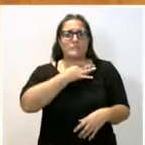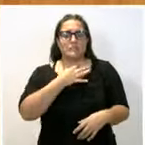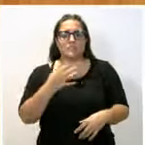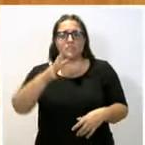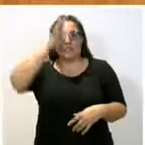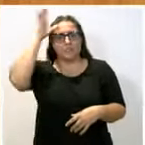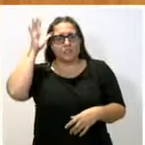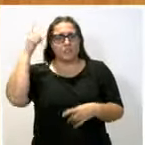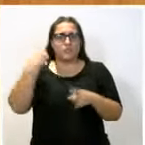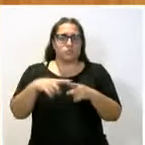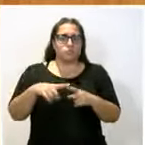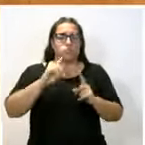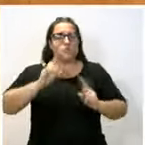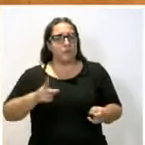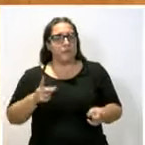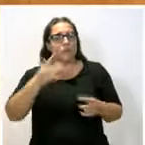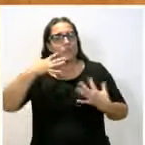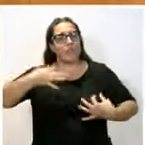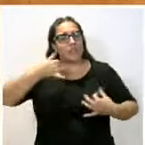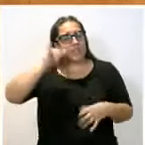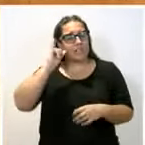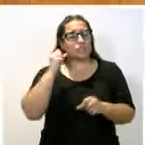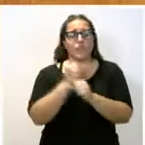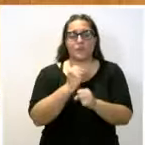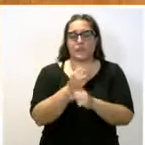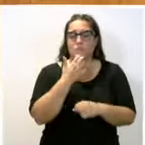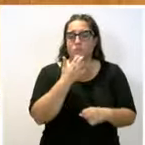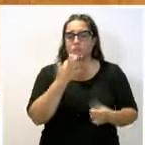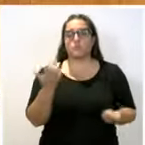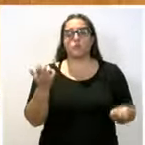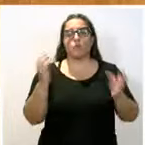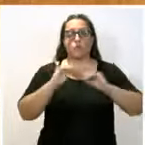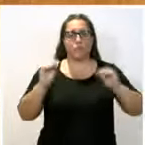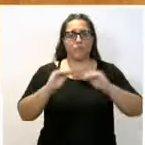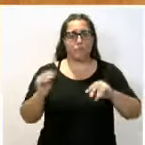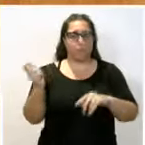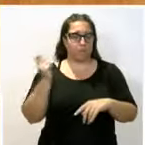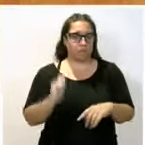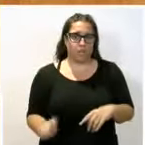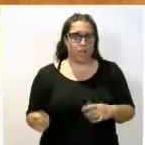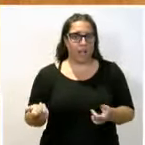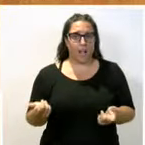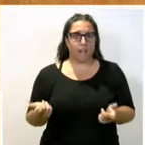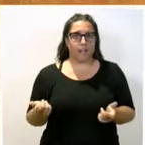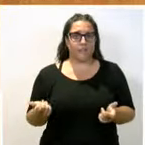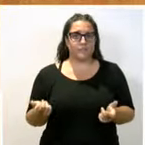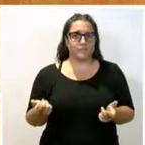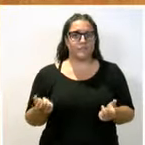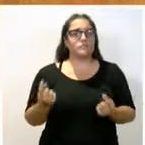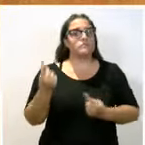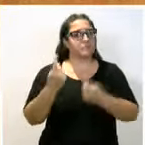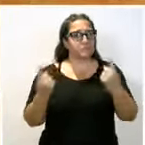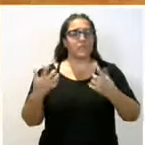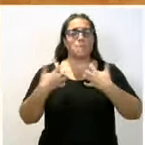prevención de riesgos laborales, especialmente en ámbitos como, por ejemplo, el de la formación profesional, donde además la utilización de determinada